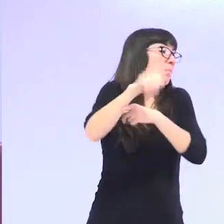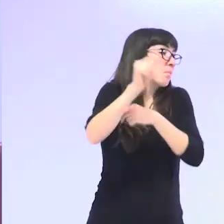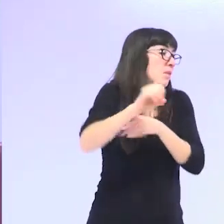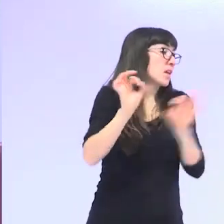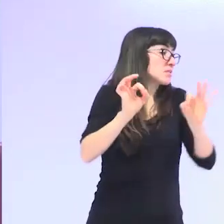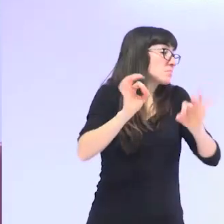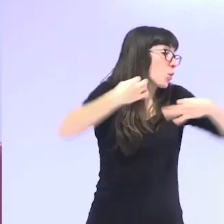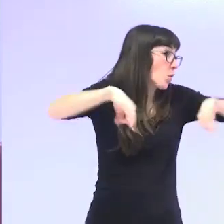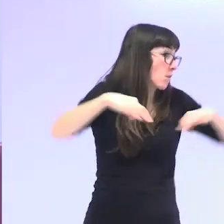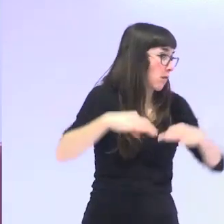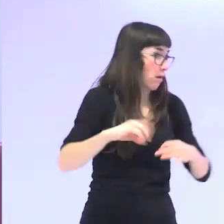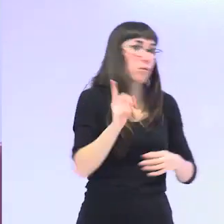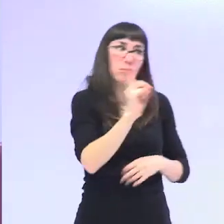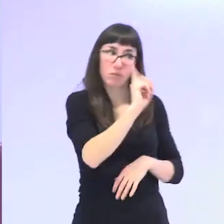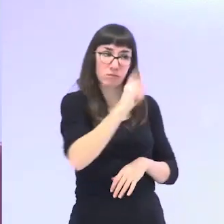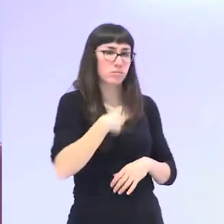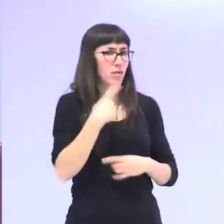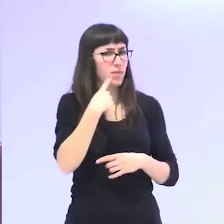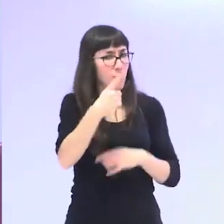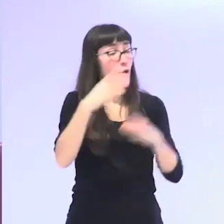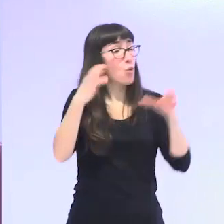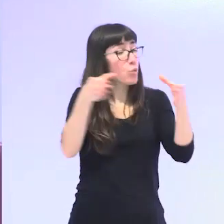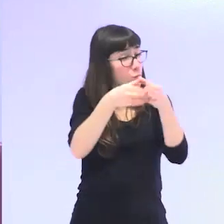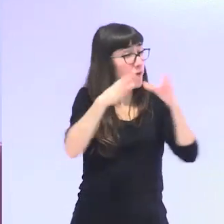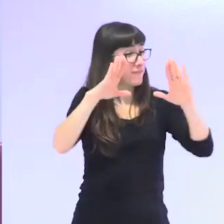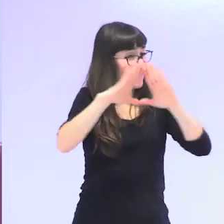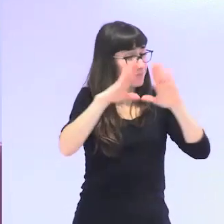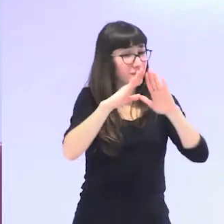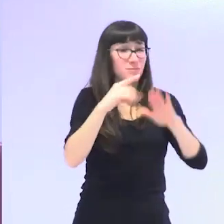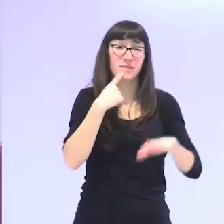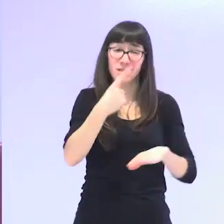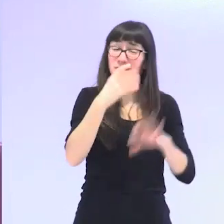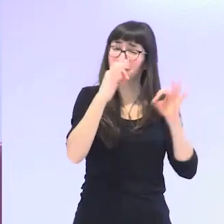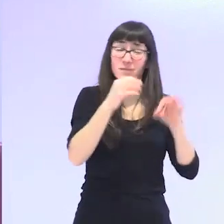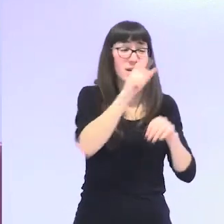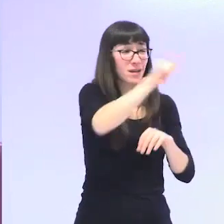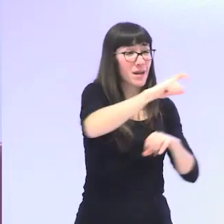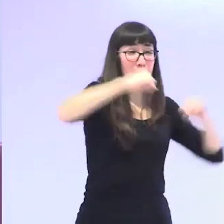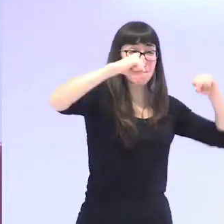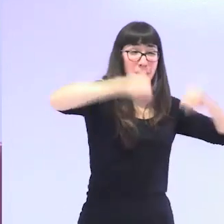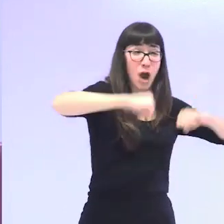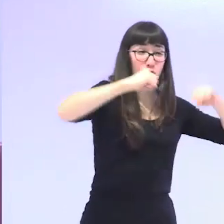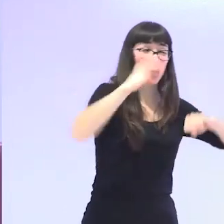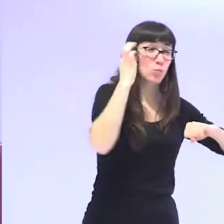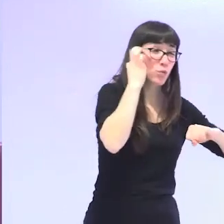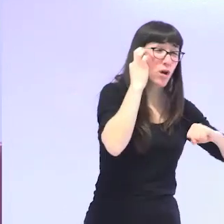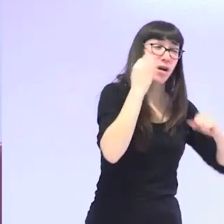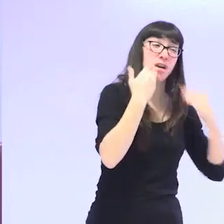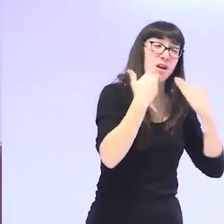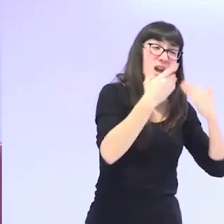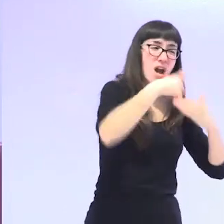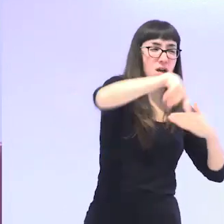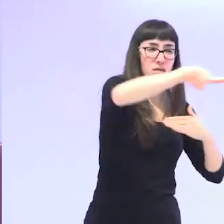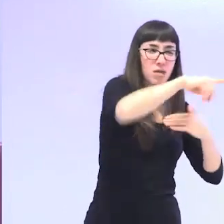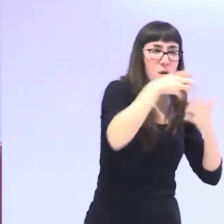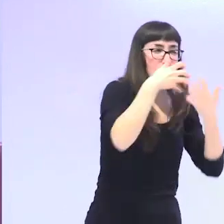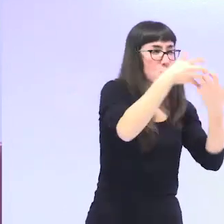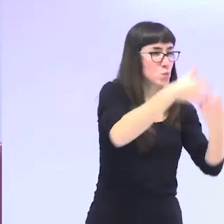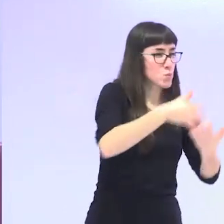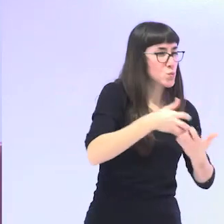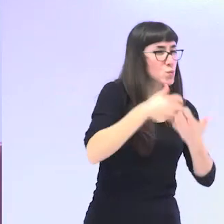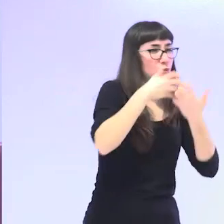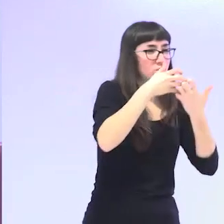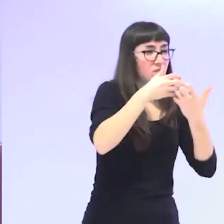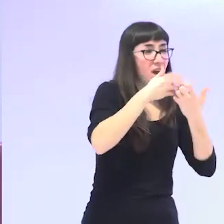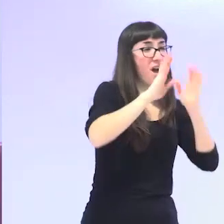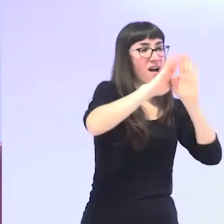todo se lo digo a los colectivos feministas que las mujeres mayores han sido uno de los motores que han luchado por la igualdad de las que somos